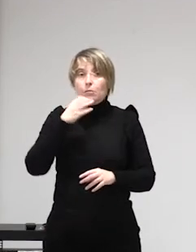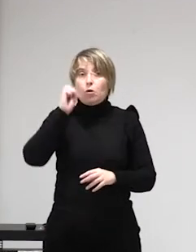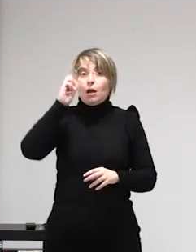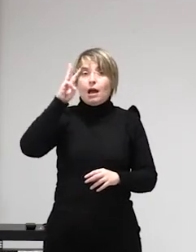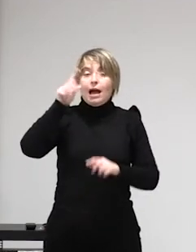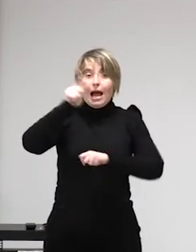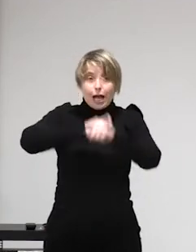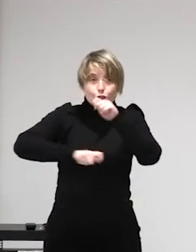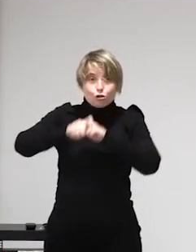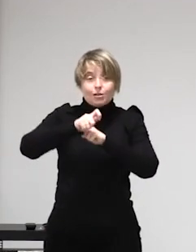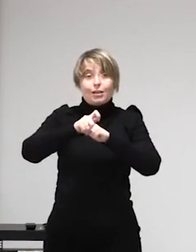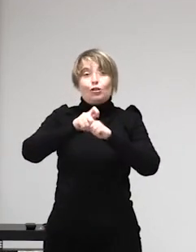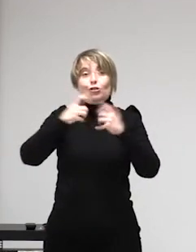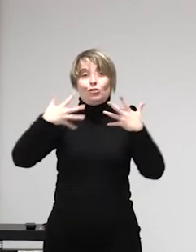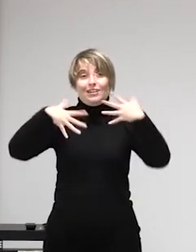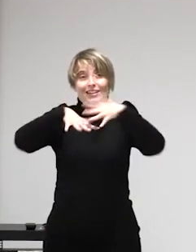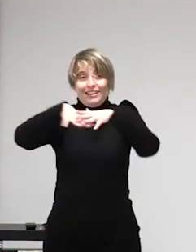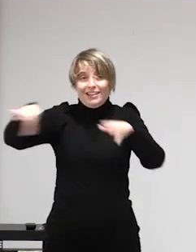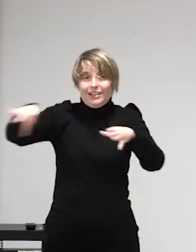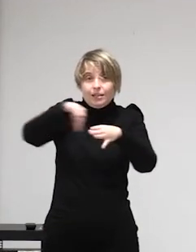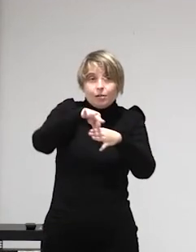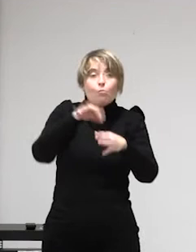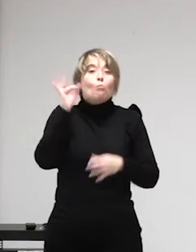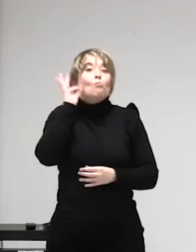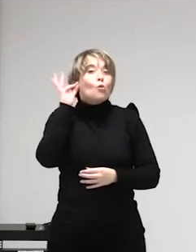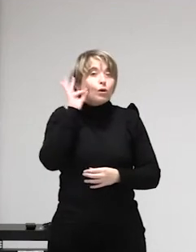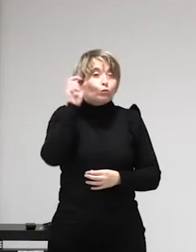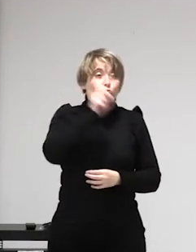medios se destinan a asociaciones a ONGs